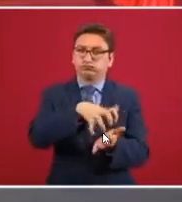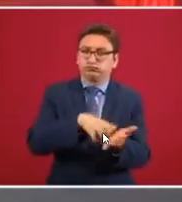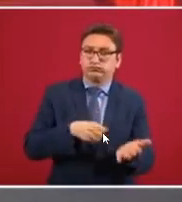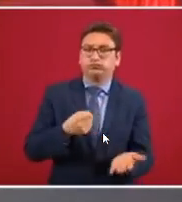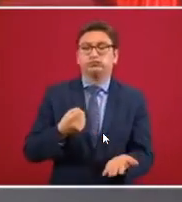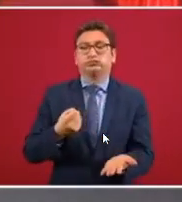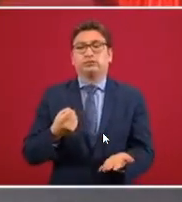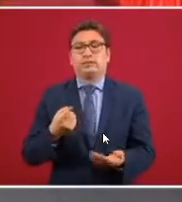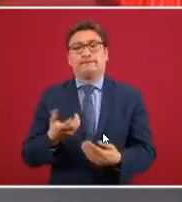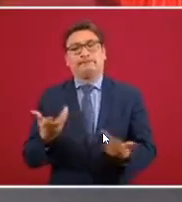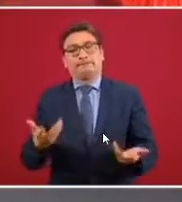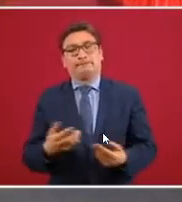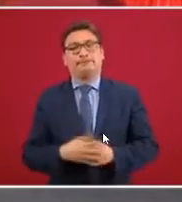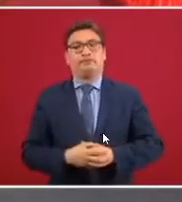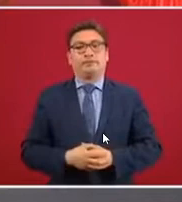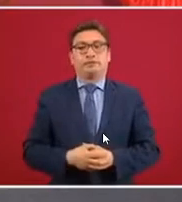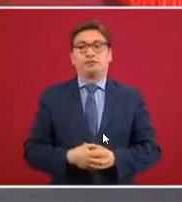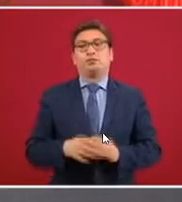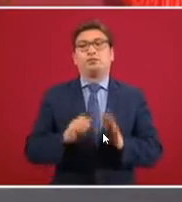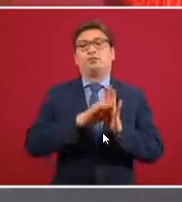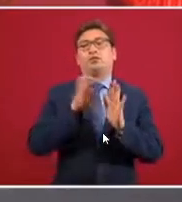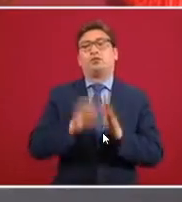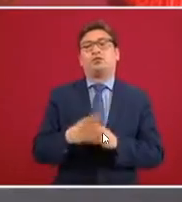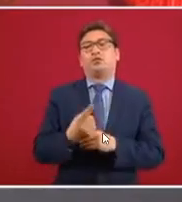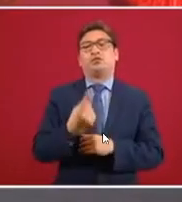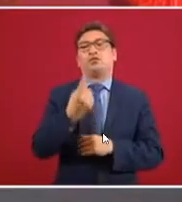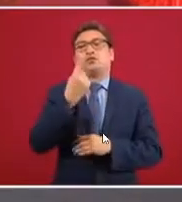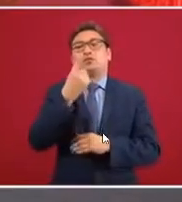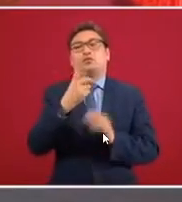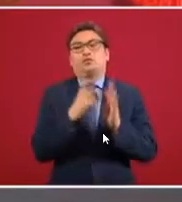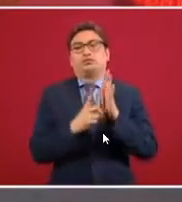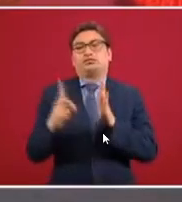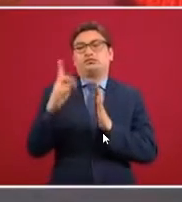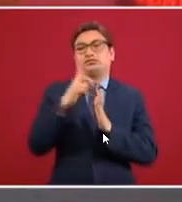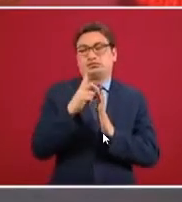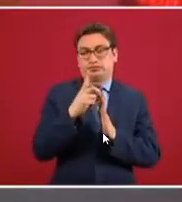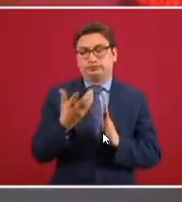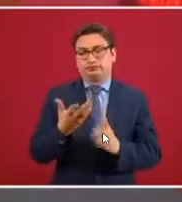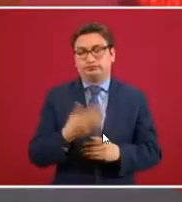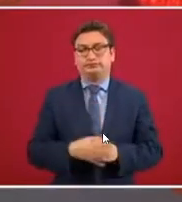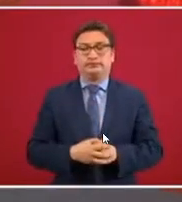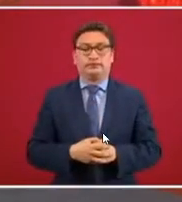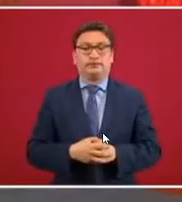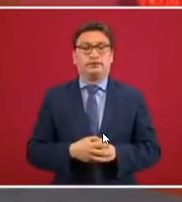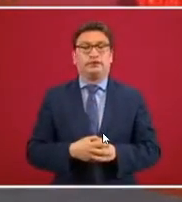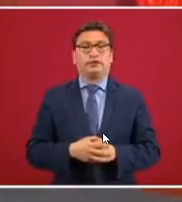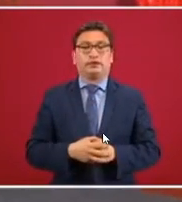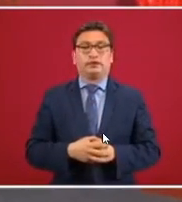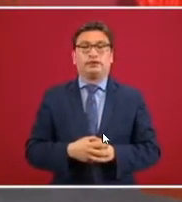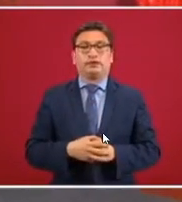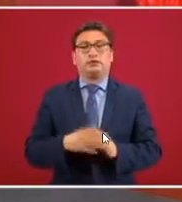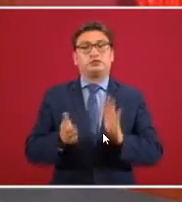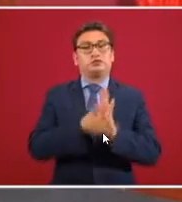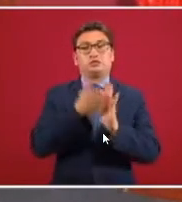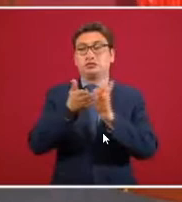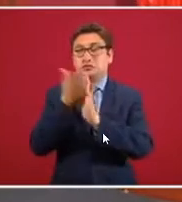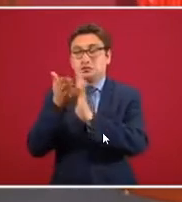Para un departamento muchas veces mal hecho,